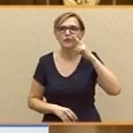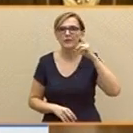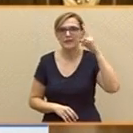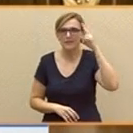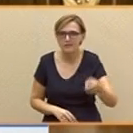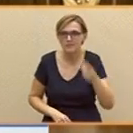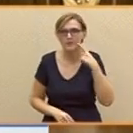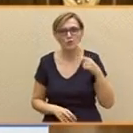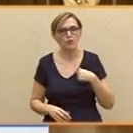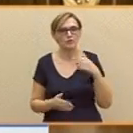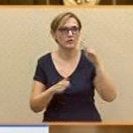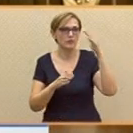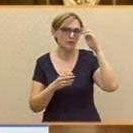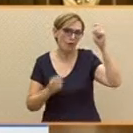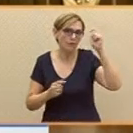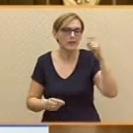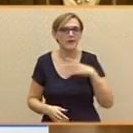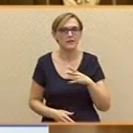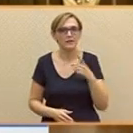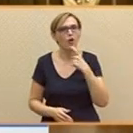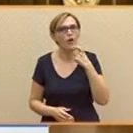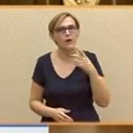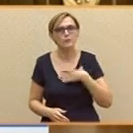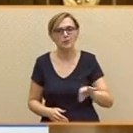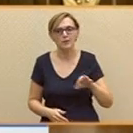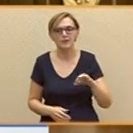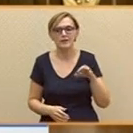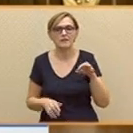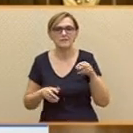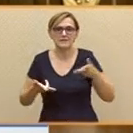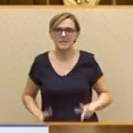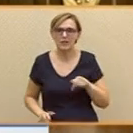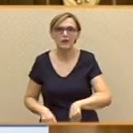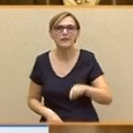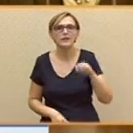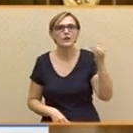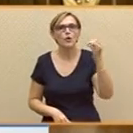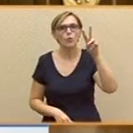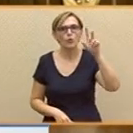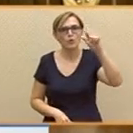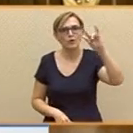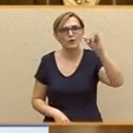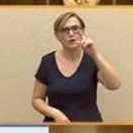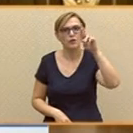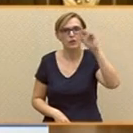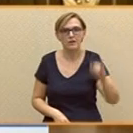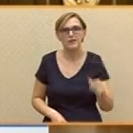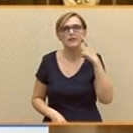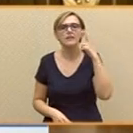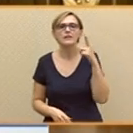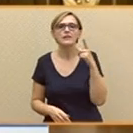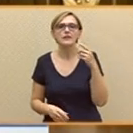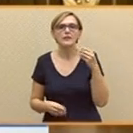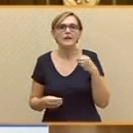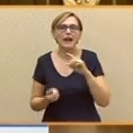Ojalá pudiera estar sentado en este hemiciclo. Julio Rodríguez, un profesional brillante, con la vida resuelta, dio un paso adelante. A cambio de nada